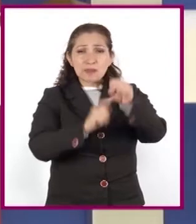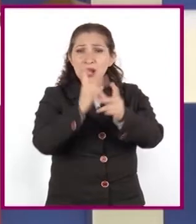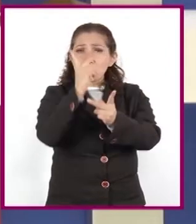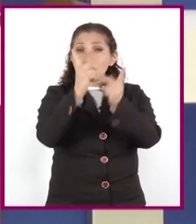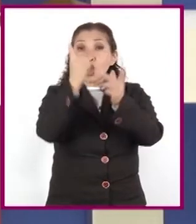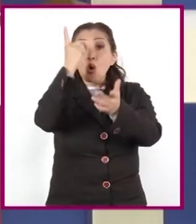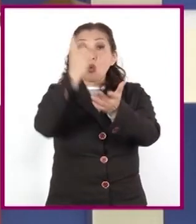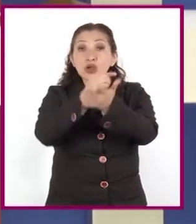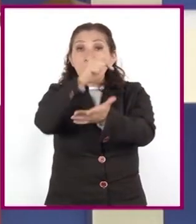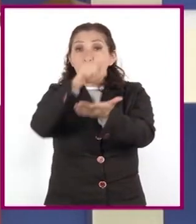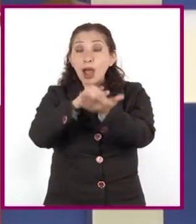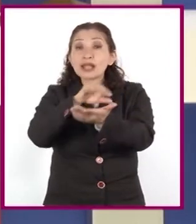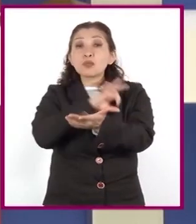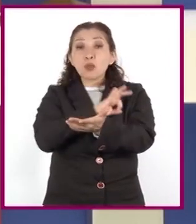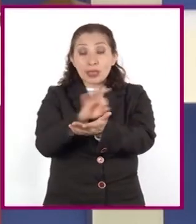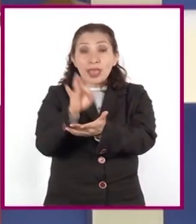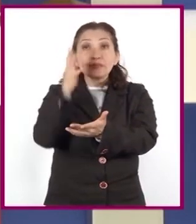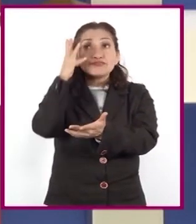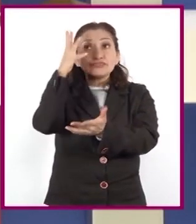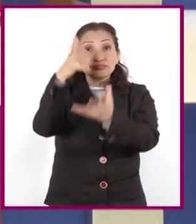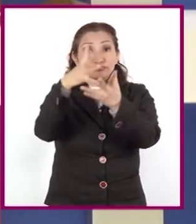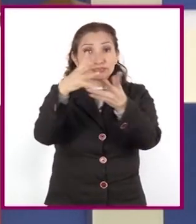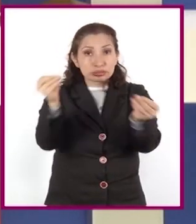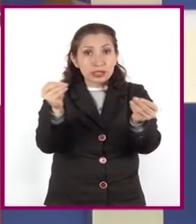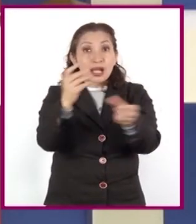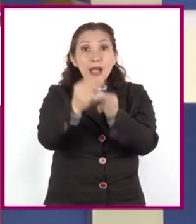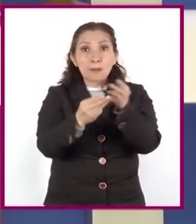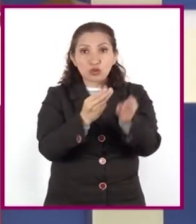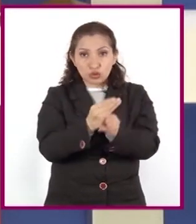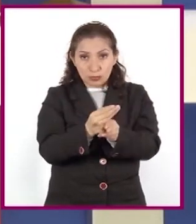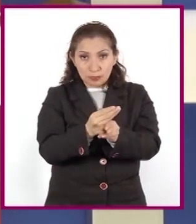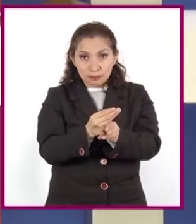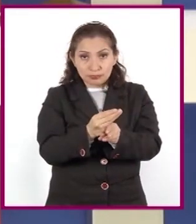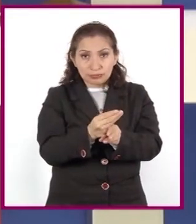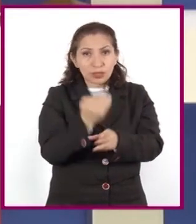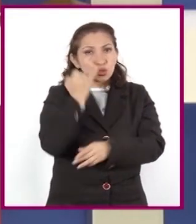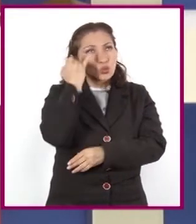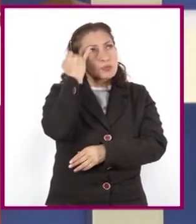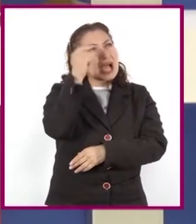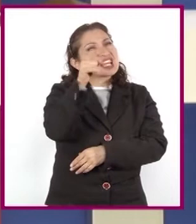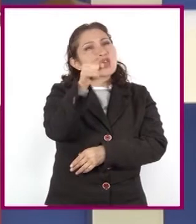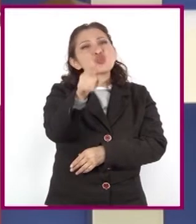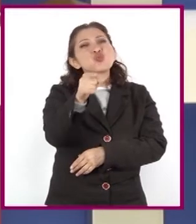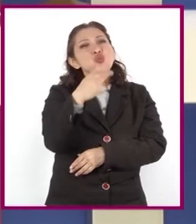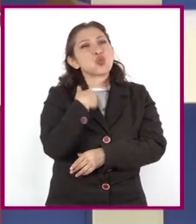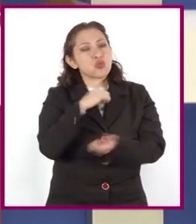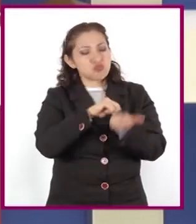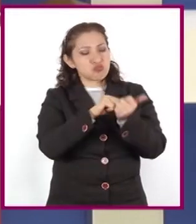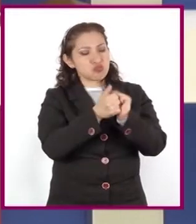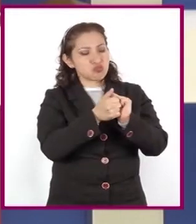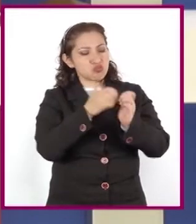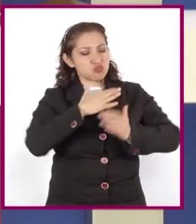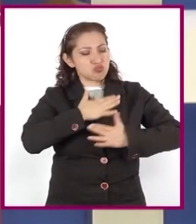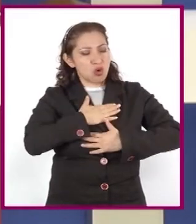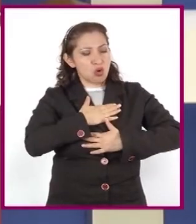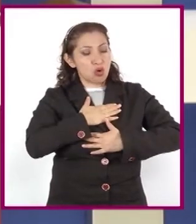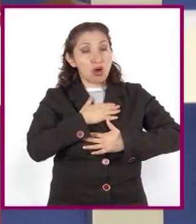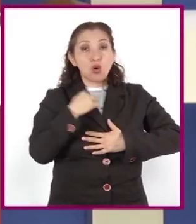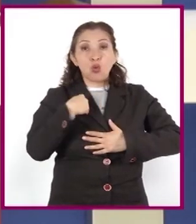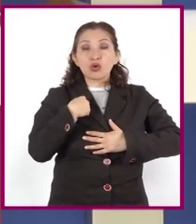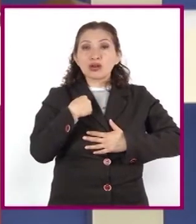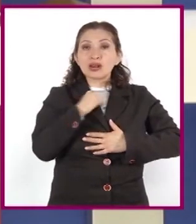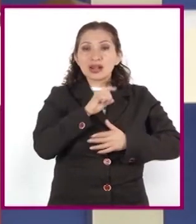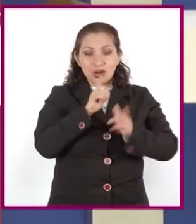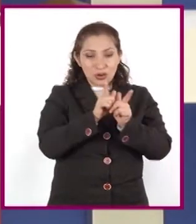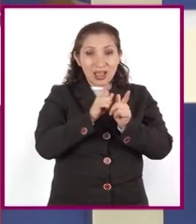que se encuentran en peligro de extinción en todo el mundo. Imaginen que ustedes se convirtieran en una especie singular.